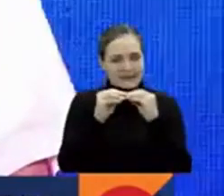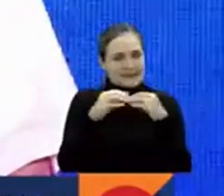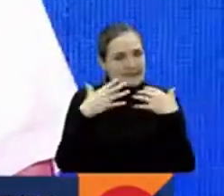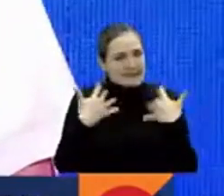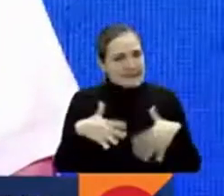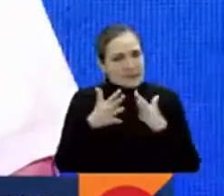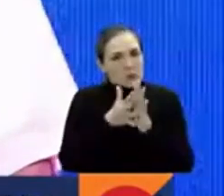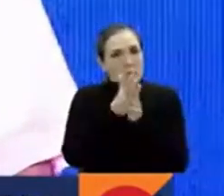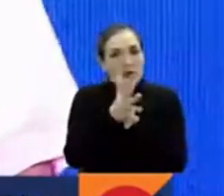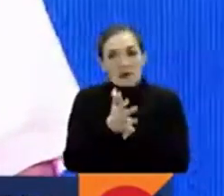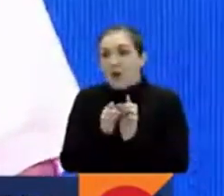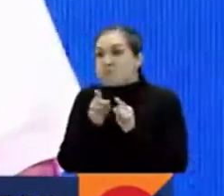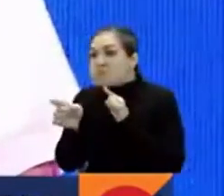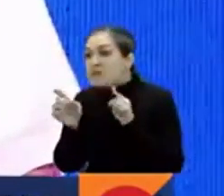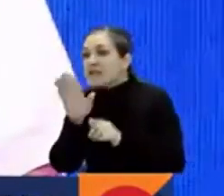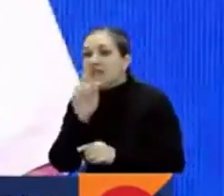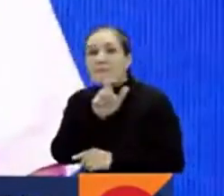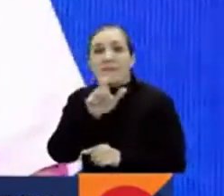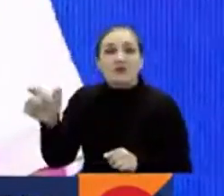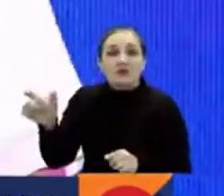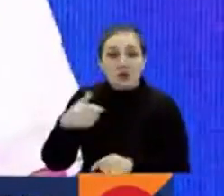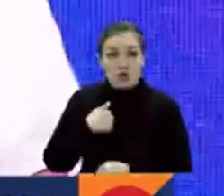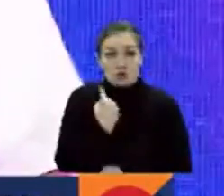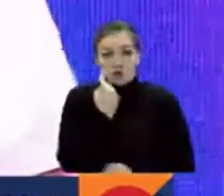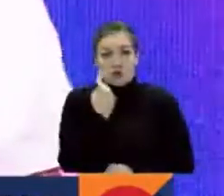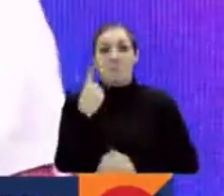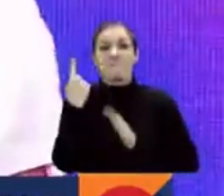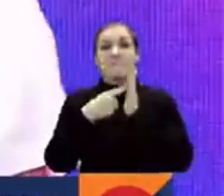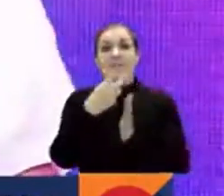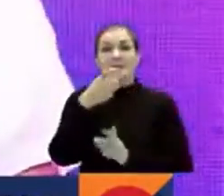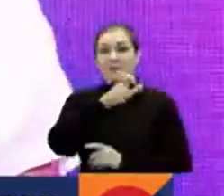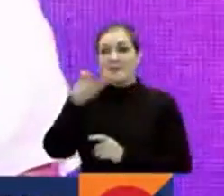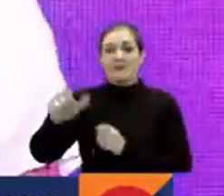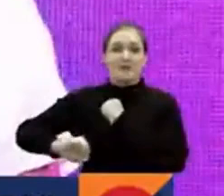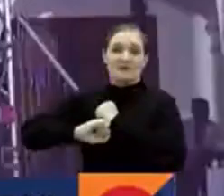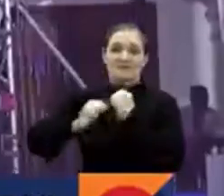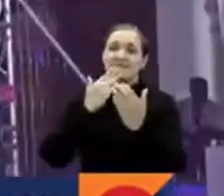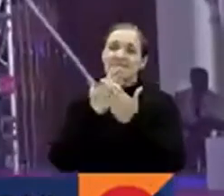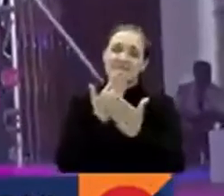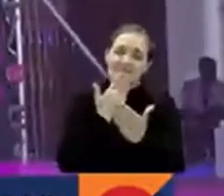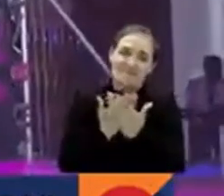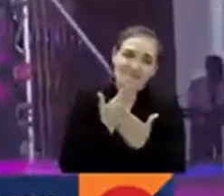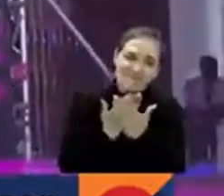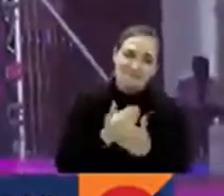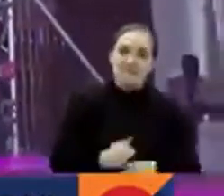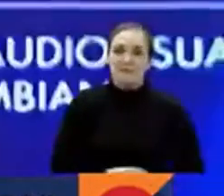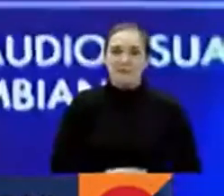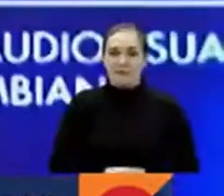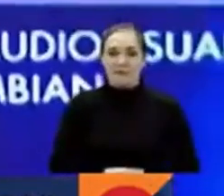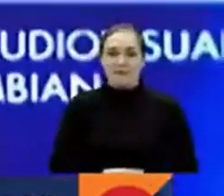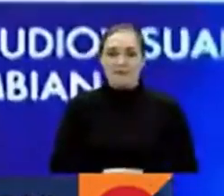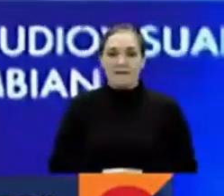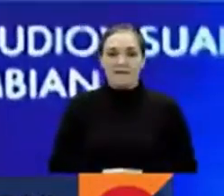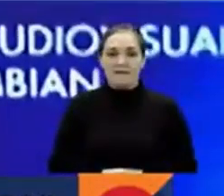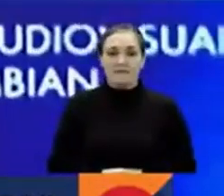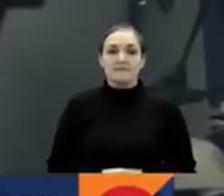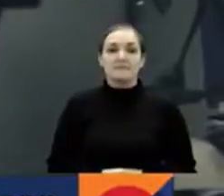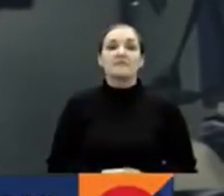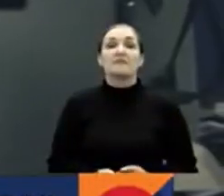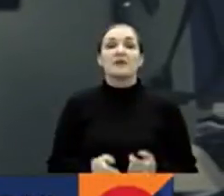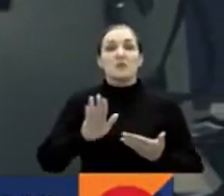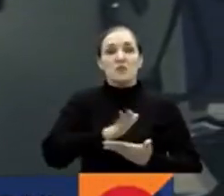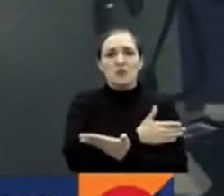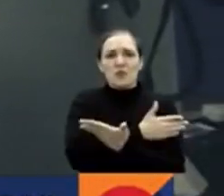manos recibiendo este premio. Muchísimas, muchísimas, muchísimas gracias. Una historia hasta ahora no contada sobre la